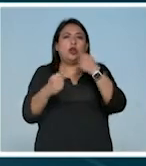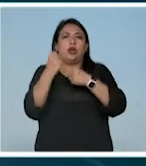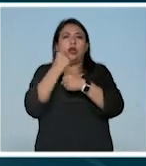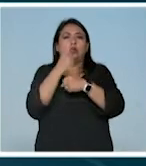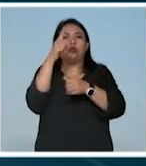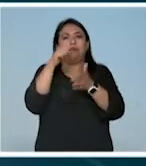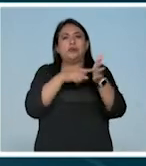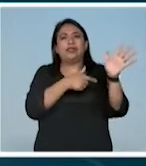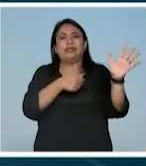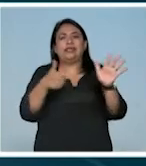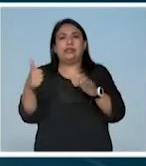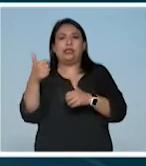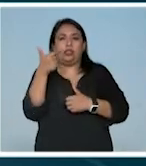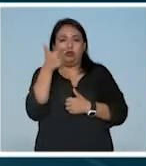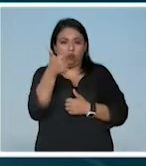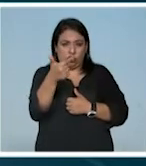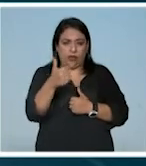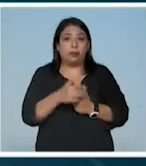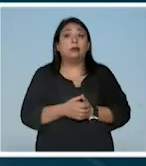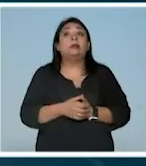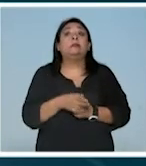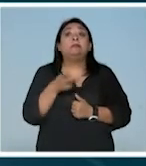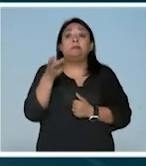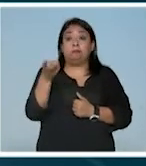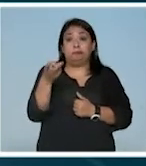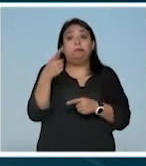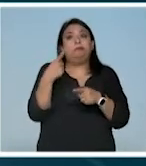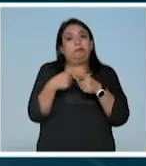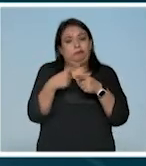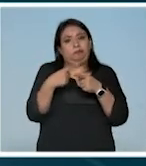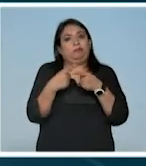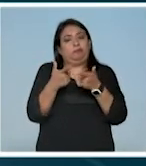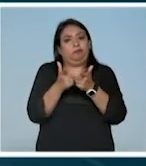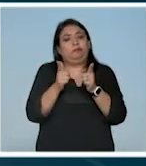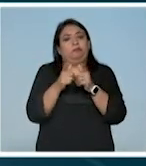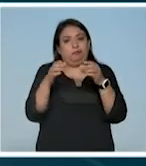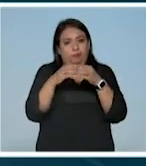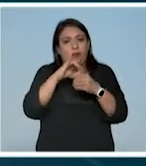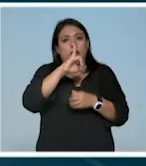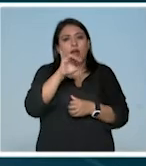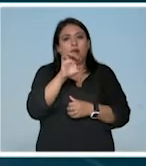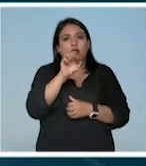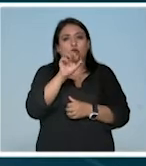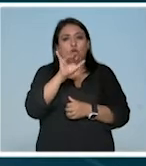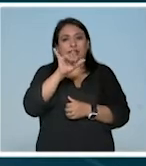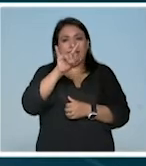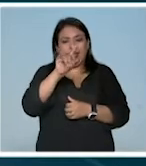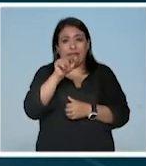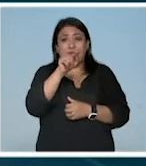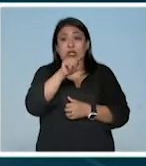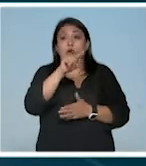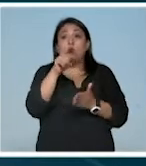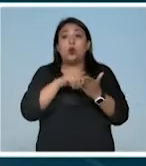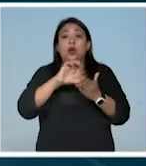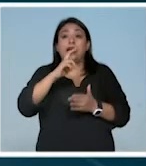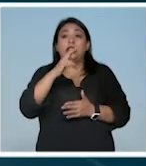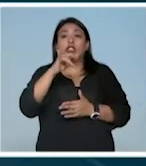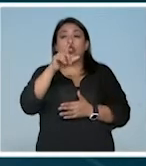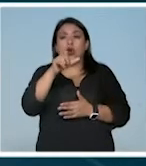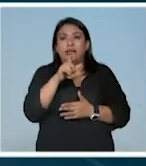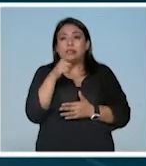de mil seiscientos siete, precisamente por los jesuitas. En Choy podemos